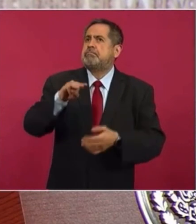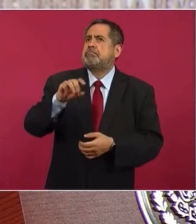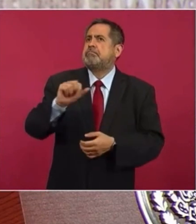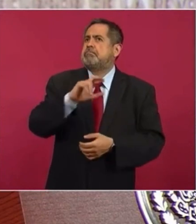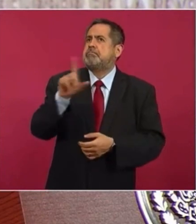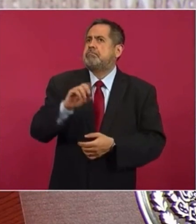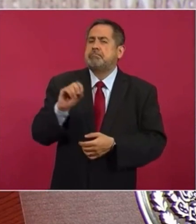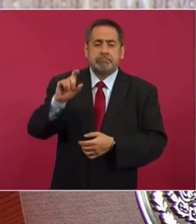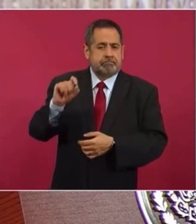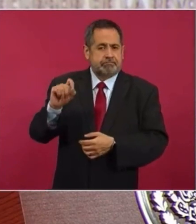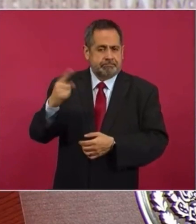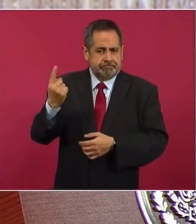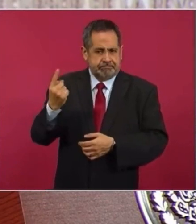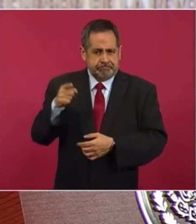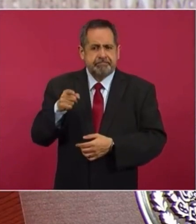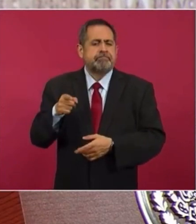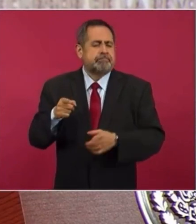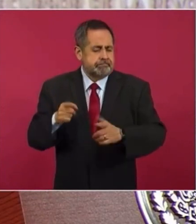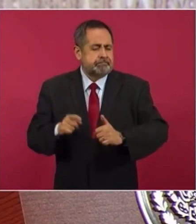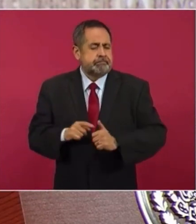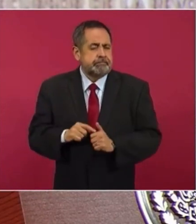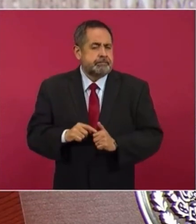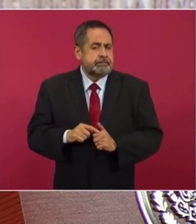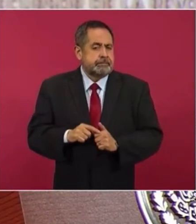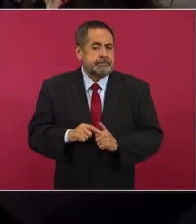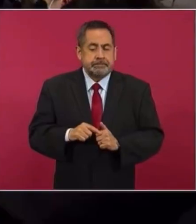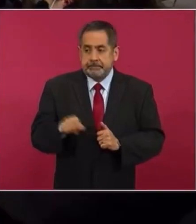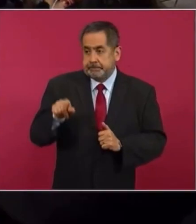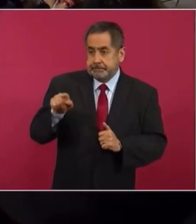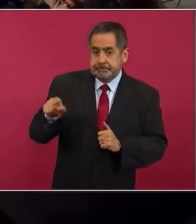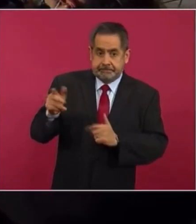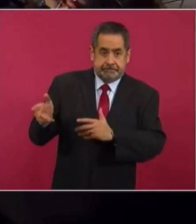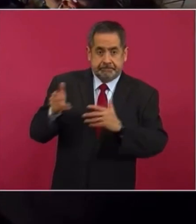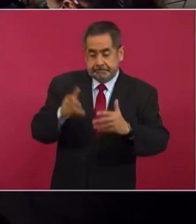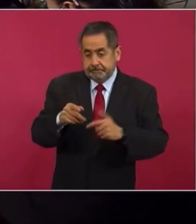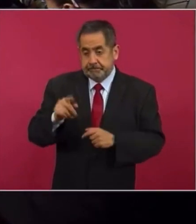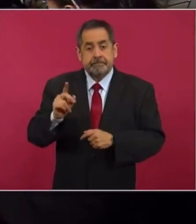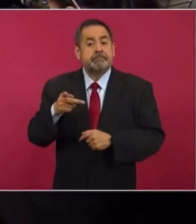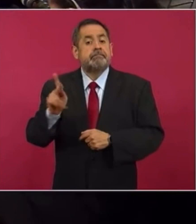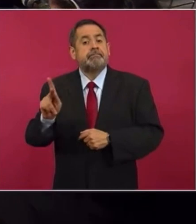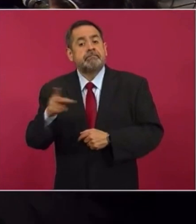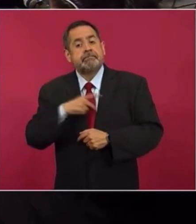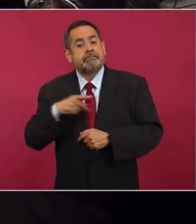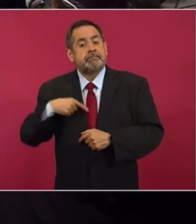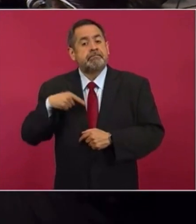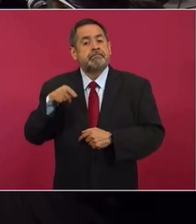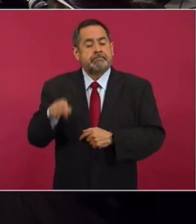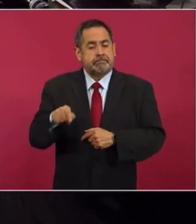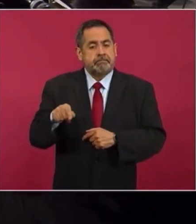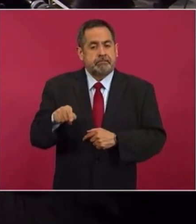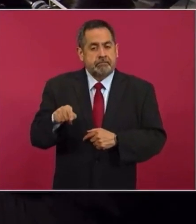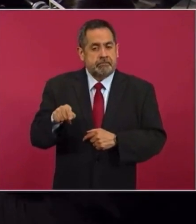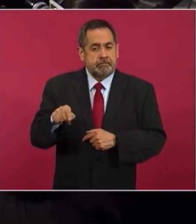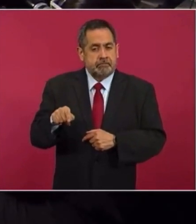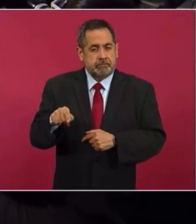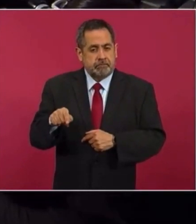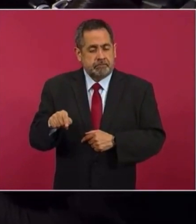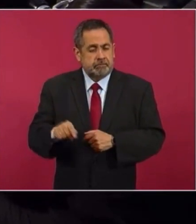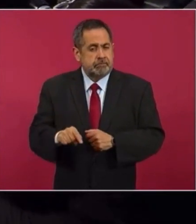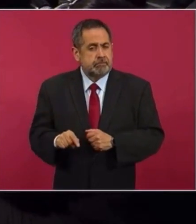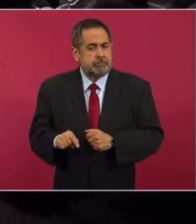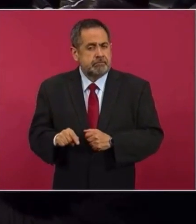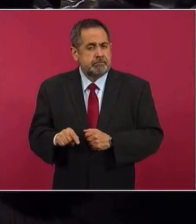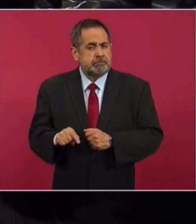tenemos que terminar las